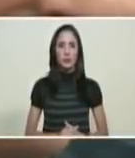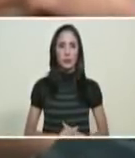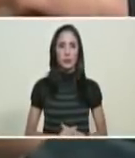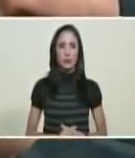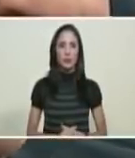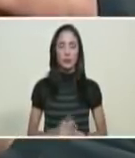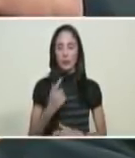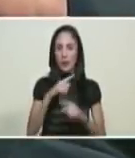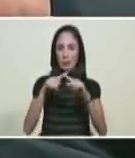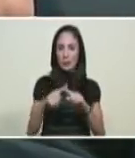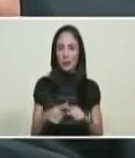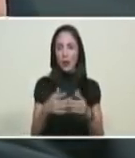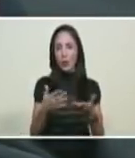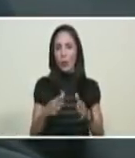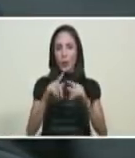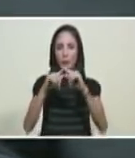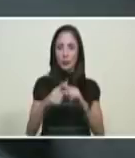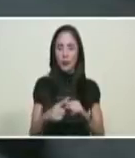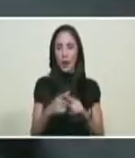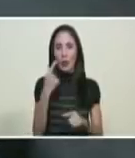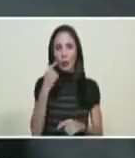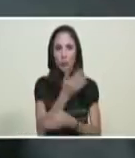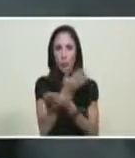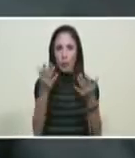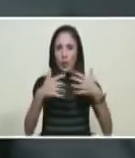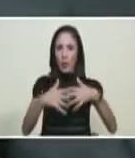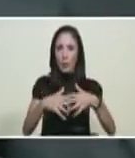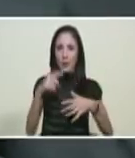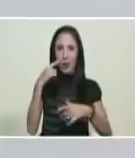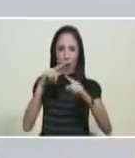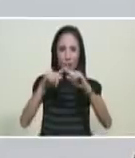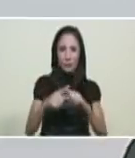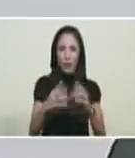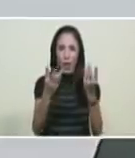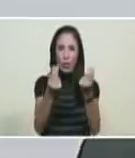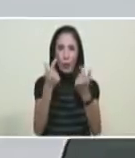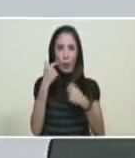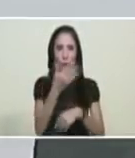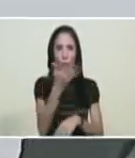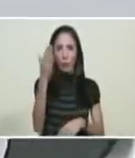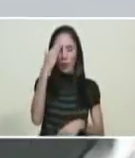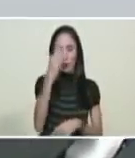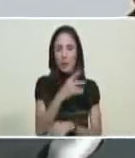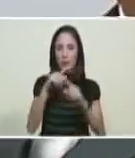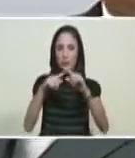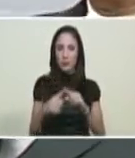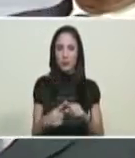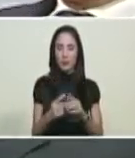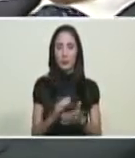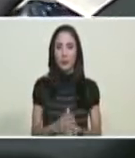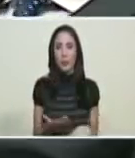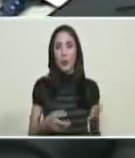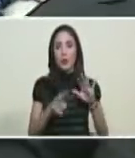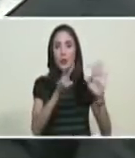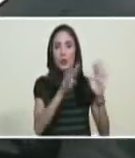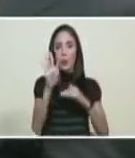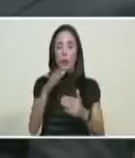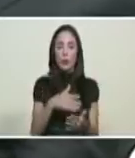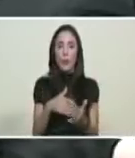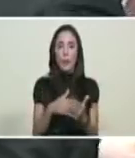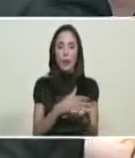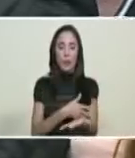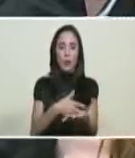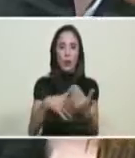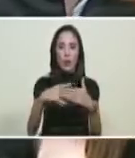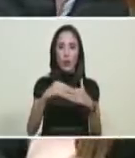Sumen todo eso, señores empresarios. Ustedes saben de número. Sumen todo eso. 74 mil millones de dólares